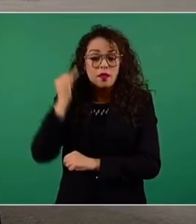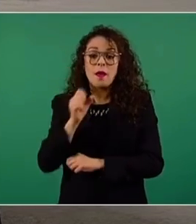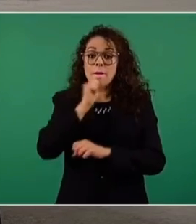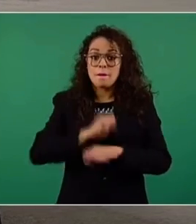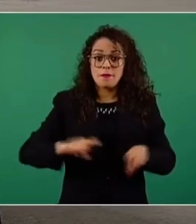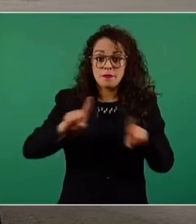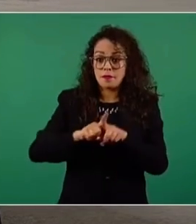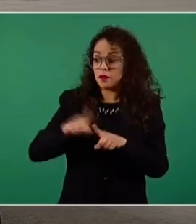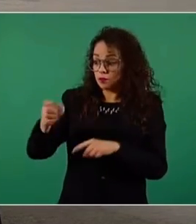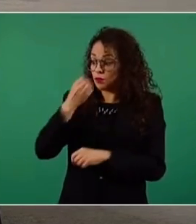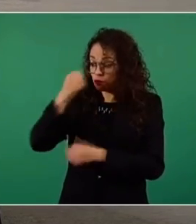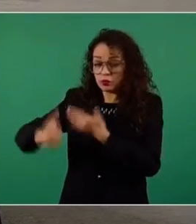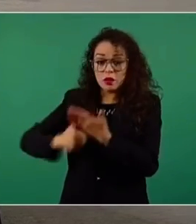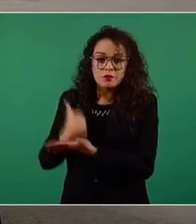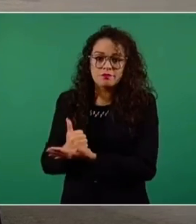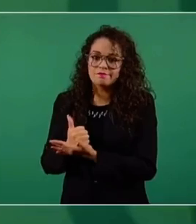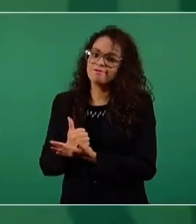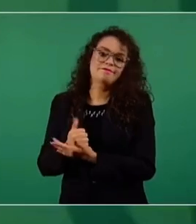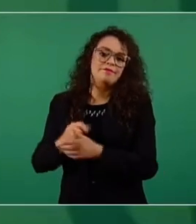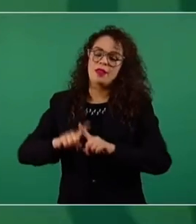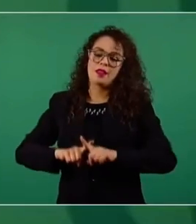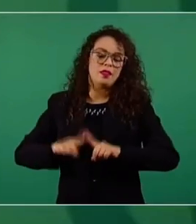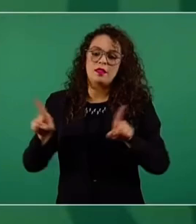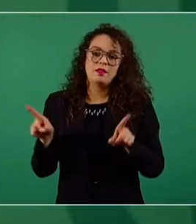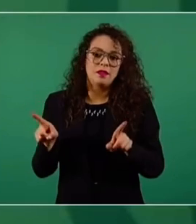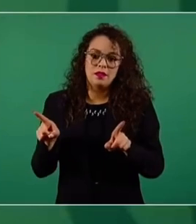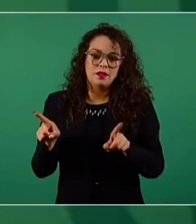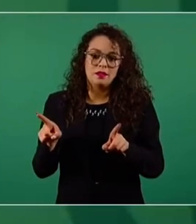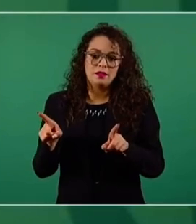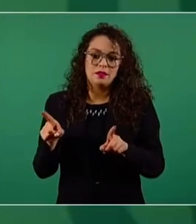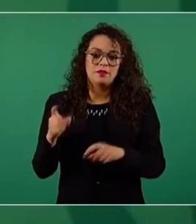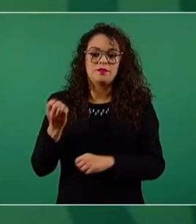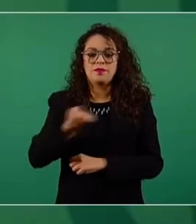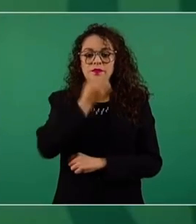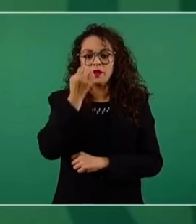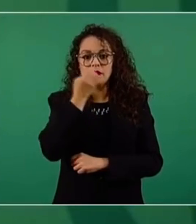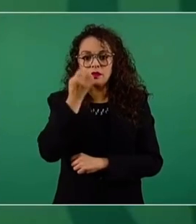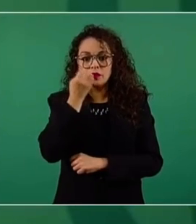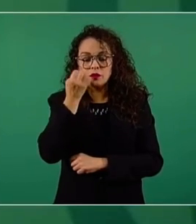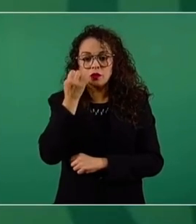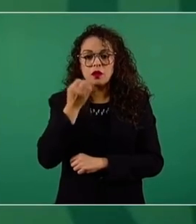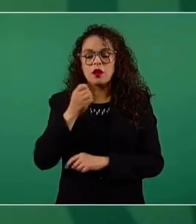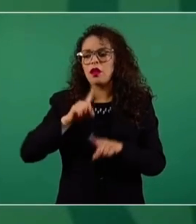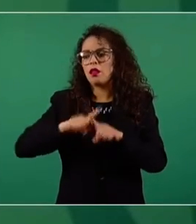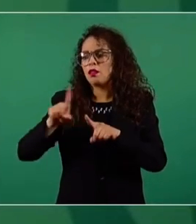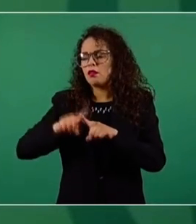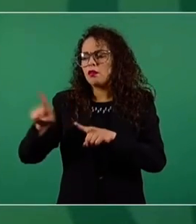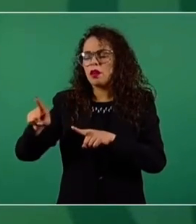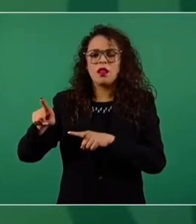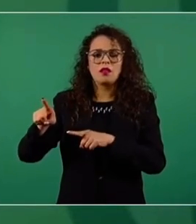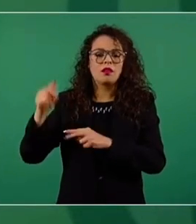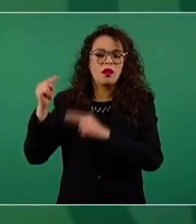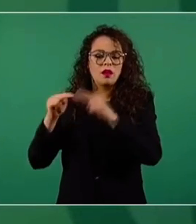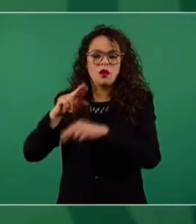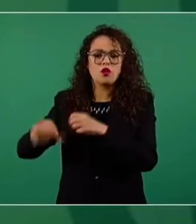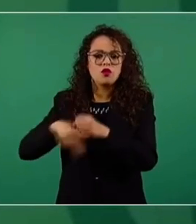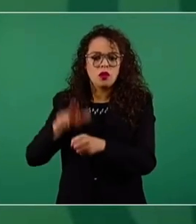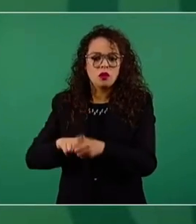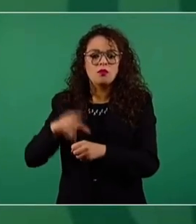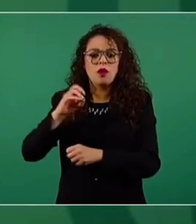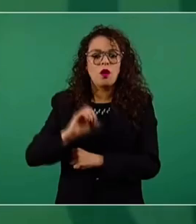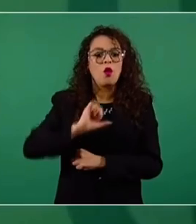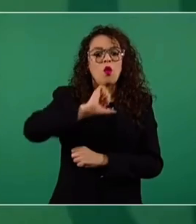podemos hablar de una escuela de multigrado, con una escuela que tiene niños con capacidades diferentes o con, a lo mejor,